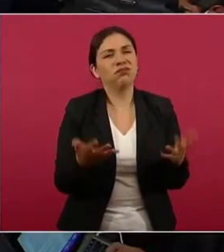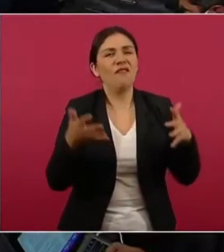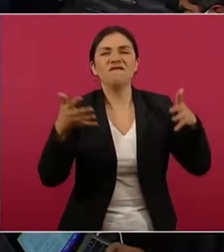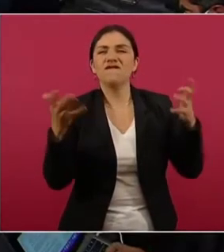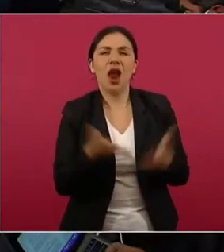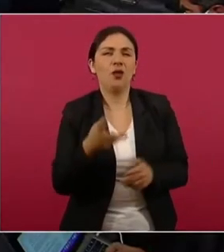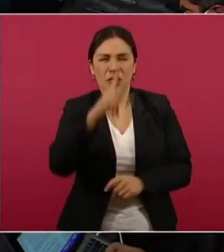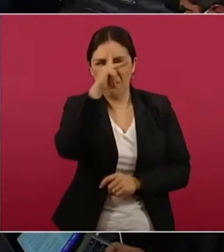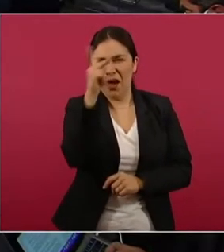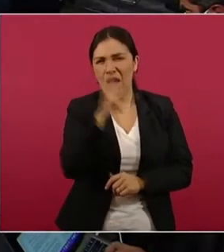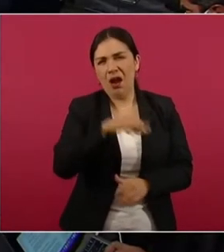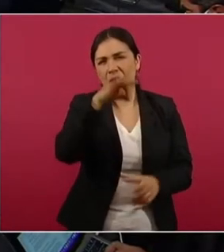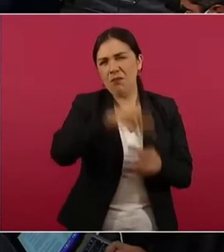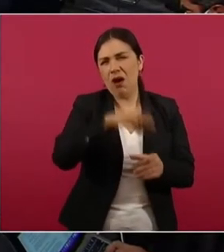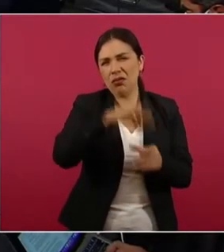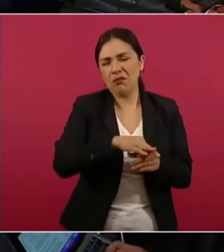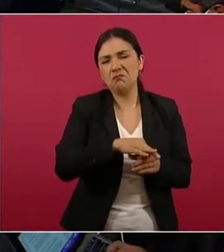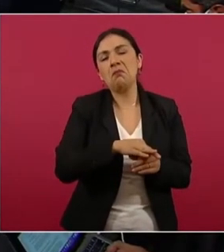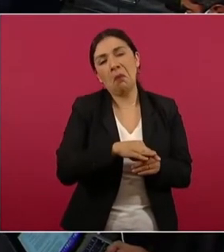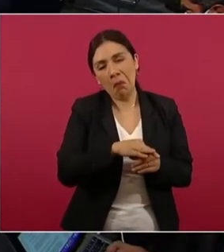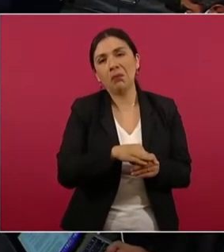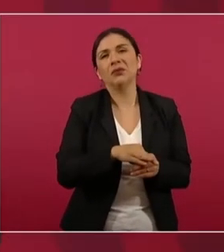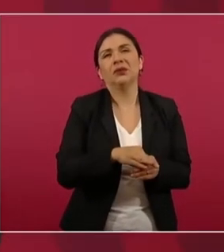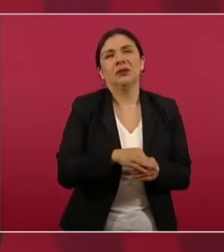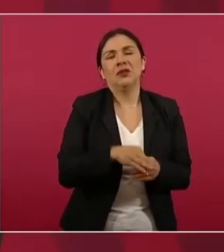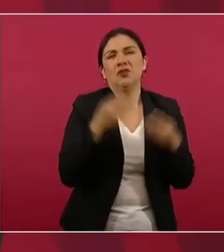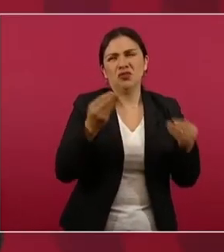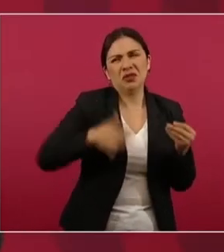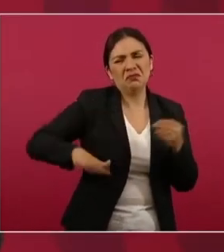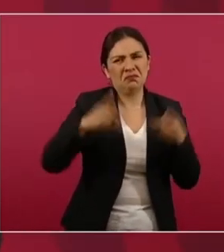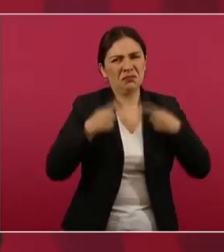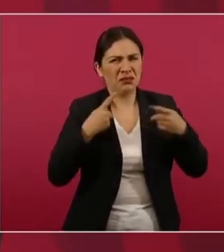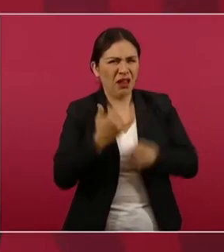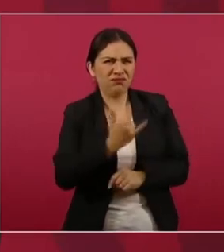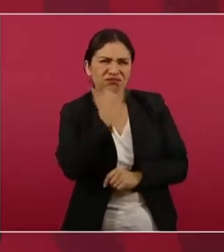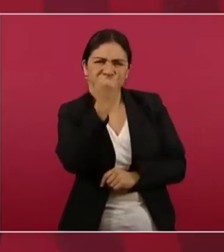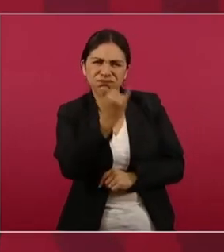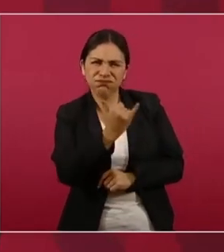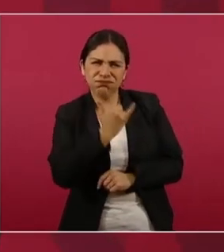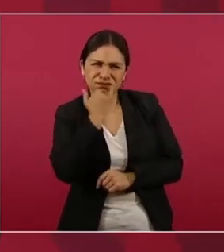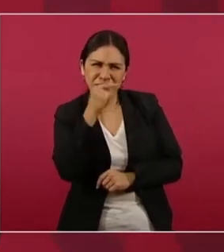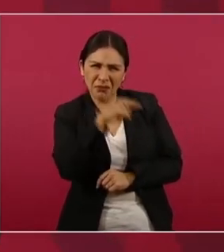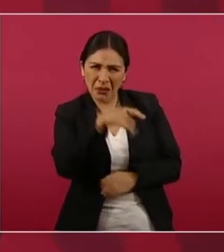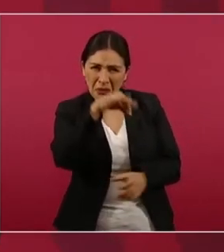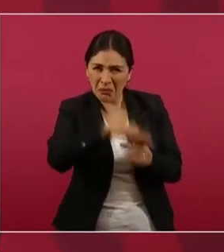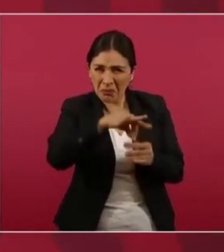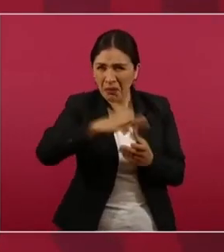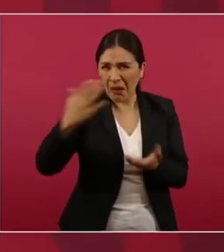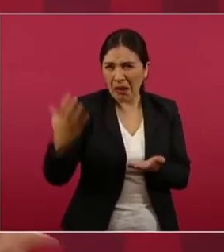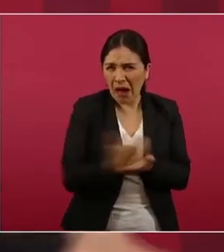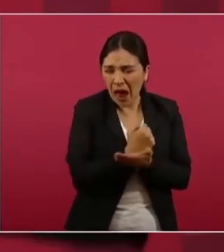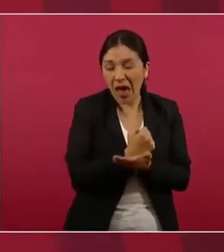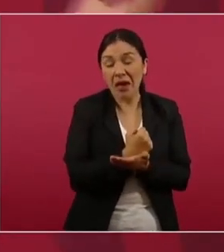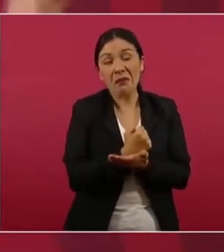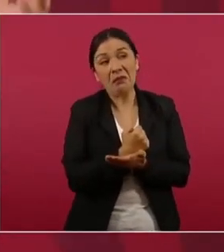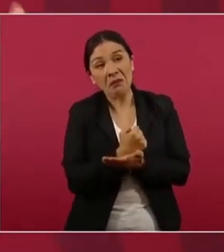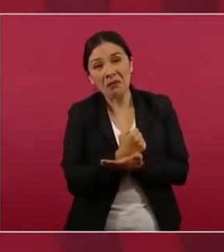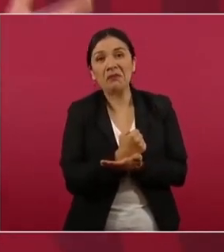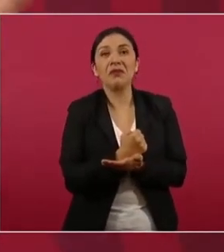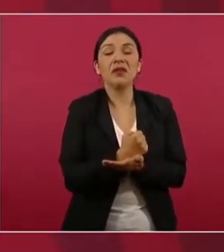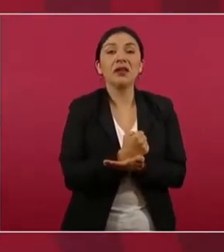fraudulenta, muy cuestionada y